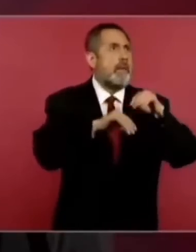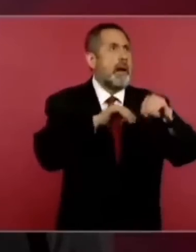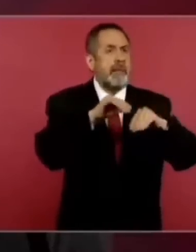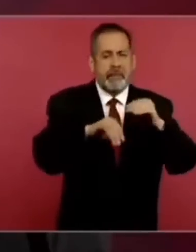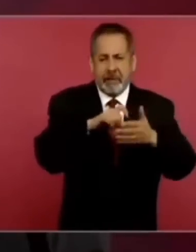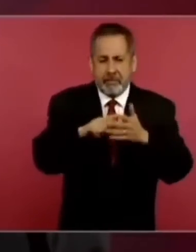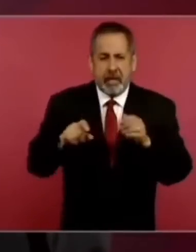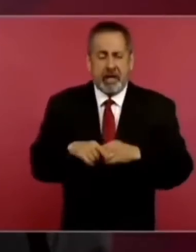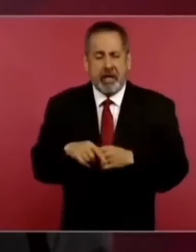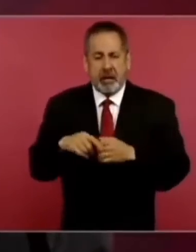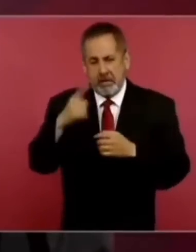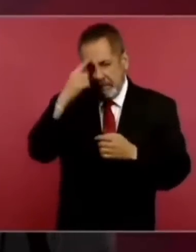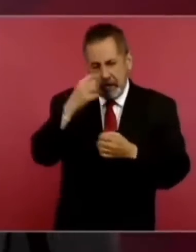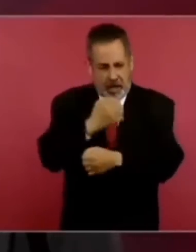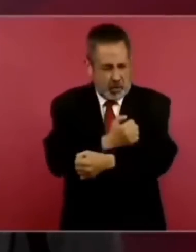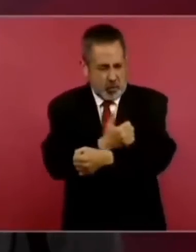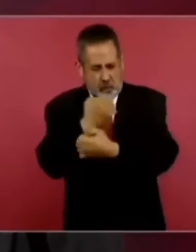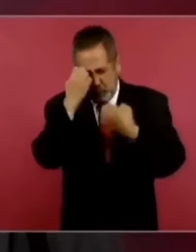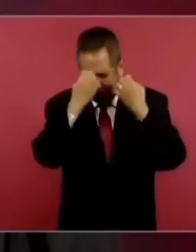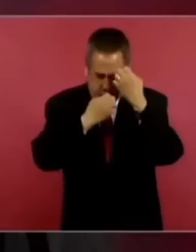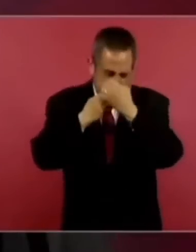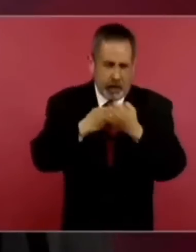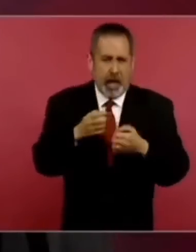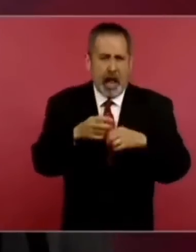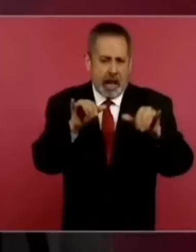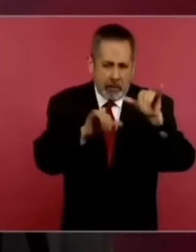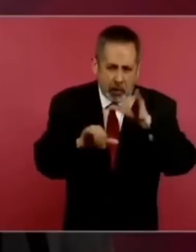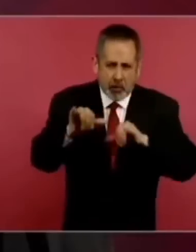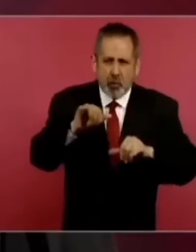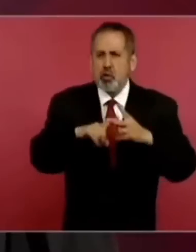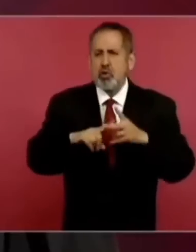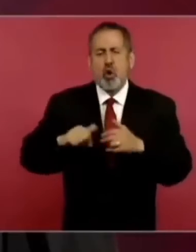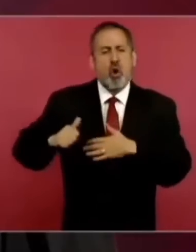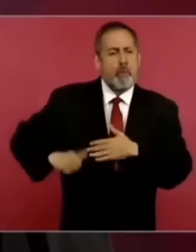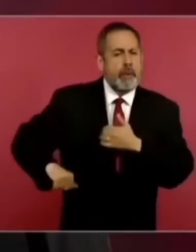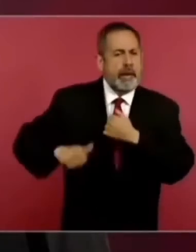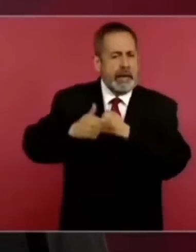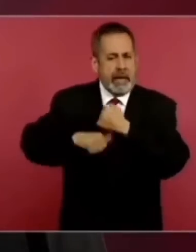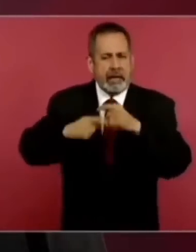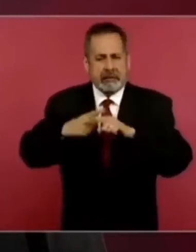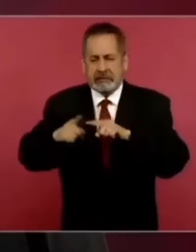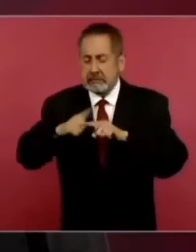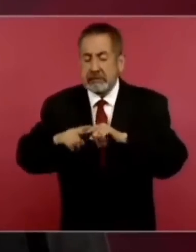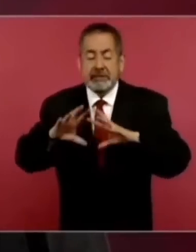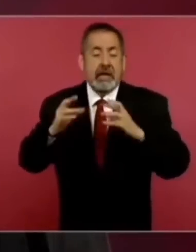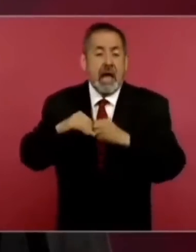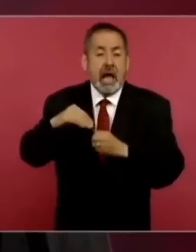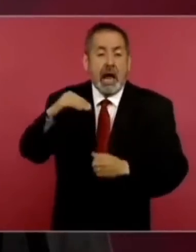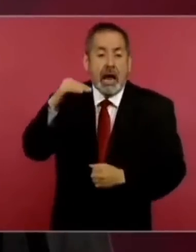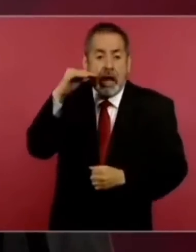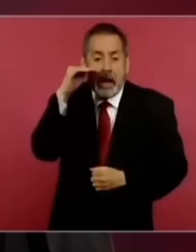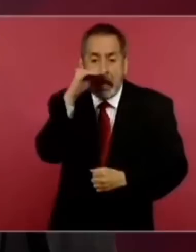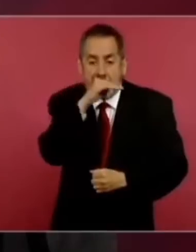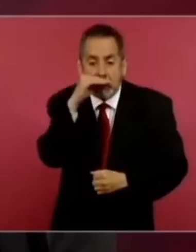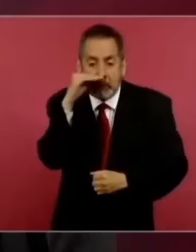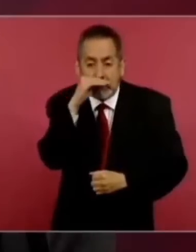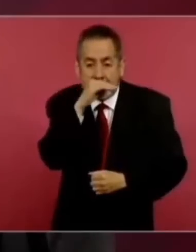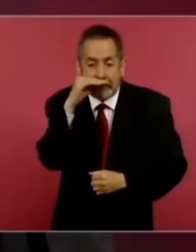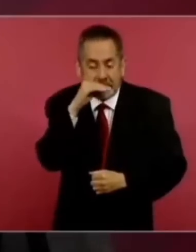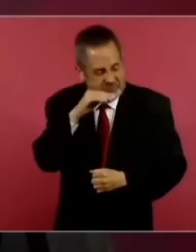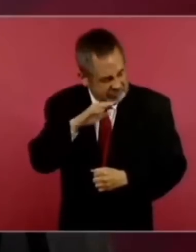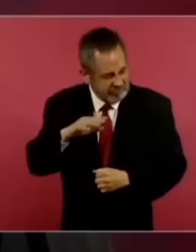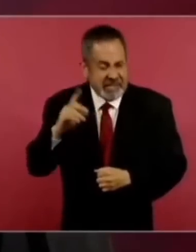estudios, intervenciones quirúrgicas y todo de manera gratuita. Es un